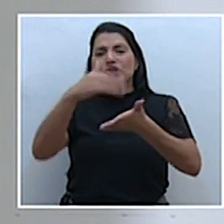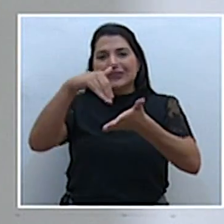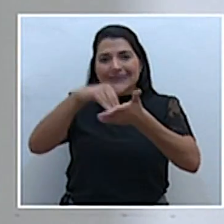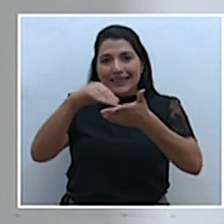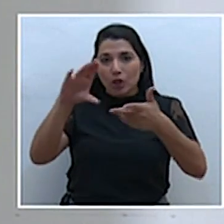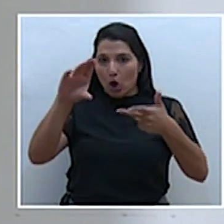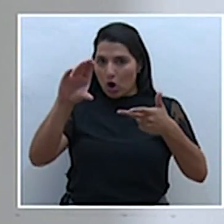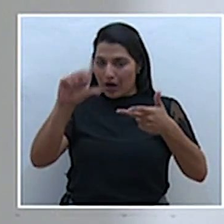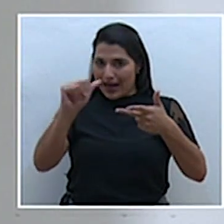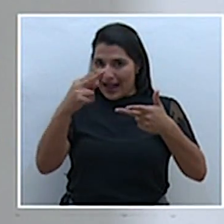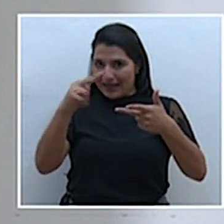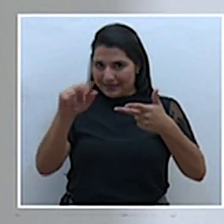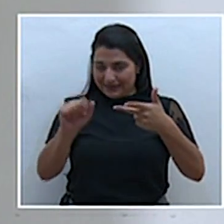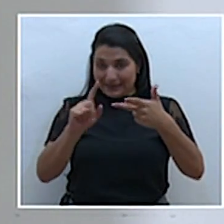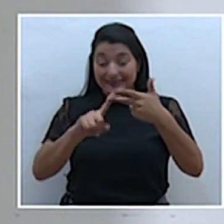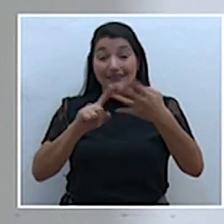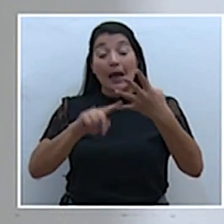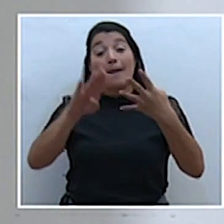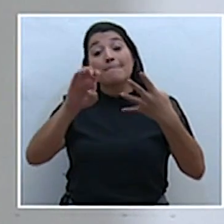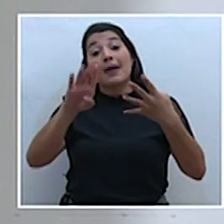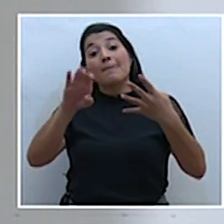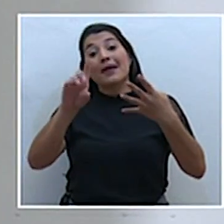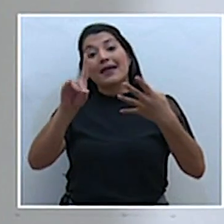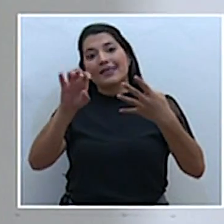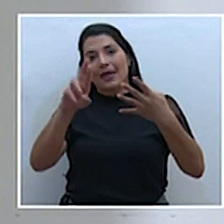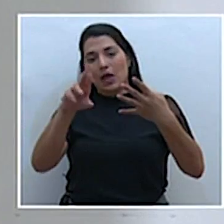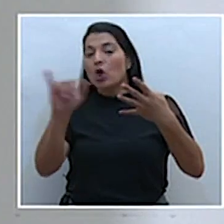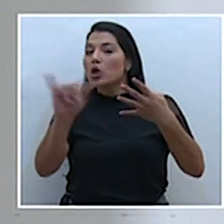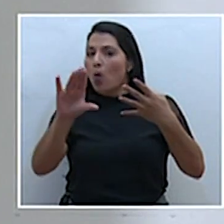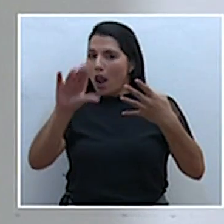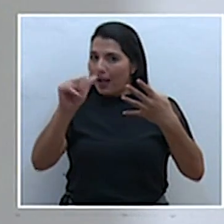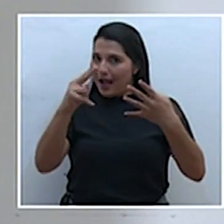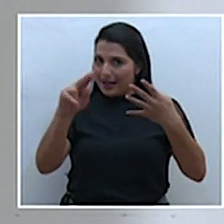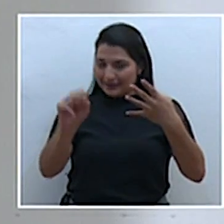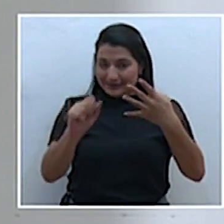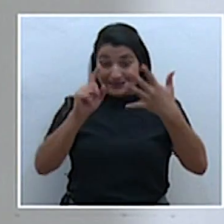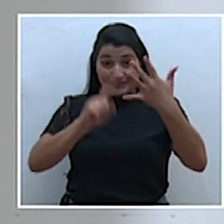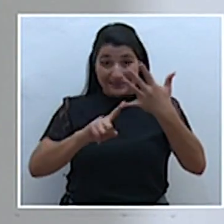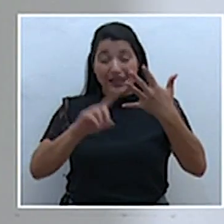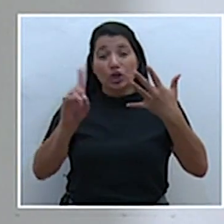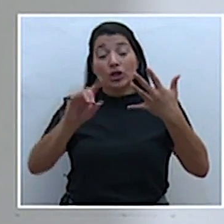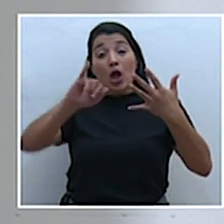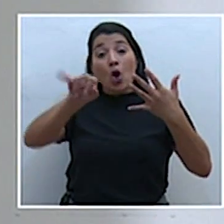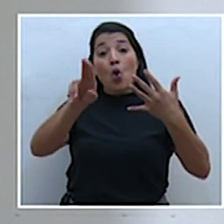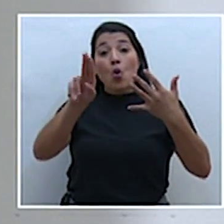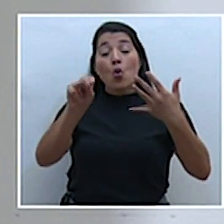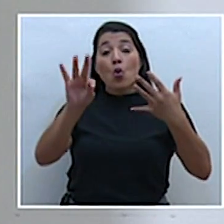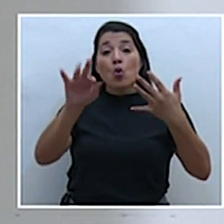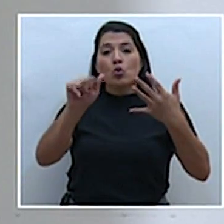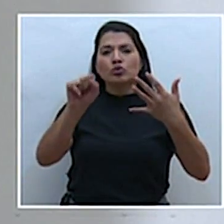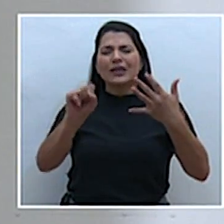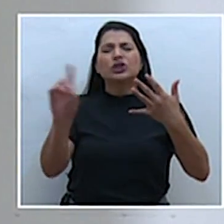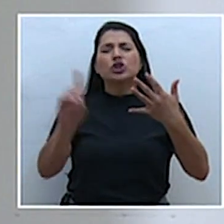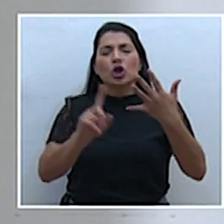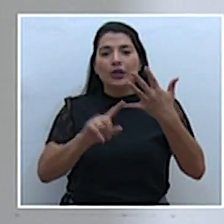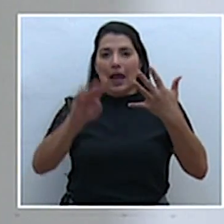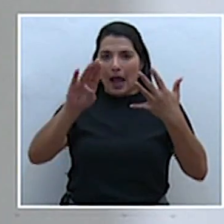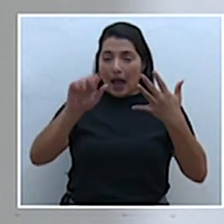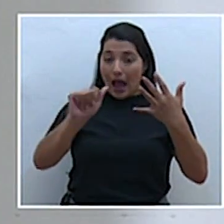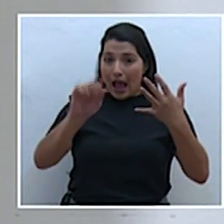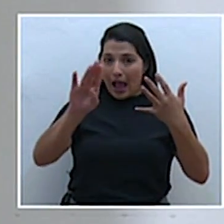cantón de Cañas, el distrito de Bebedero también en el cantón de Cañas y el distrito de Las Juntas en el cantón de